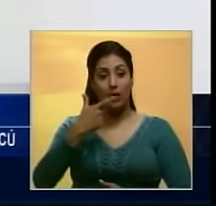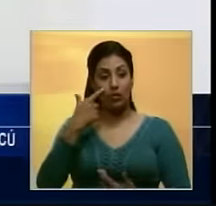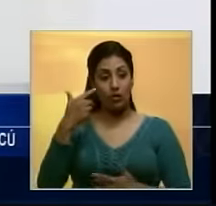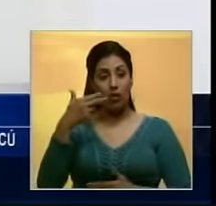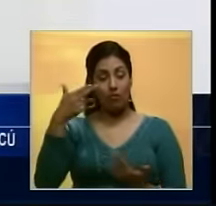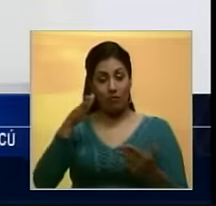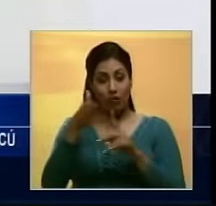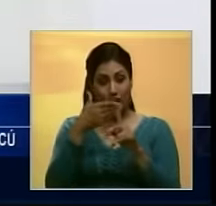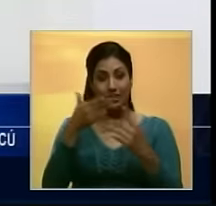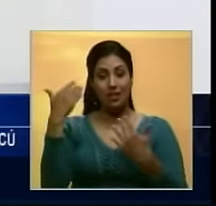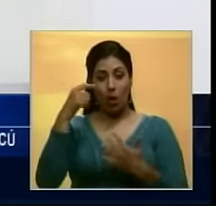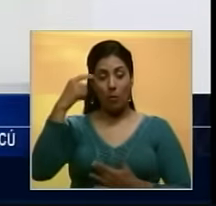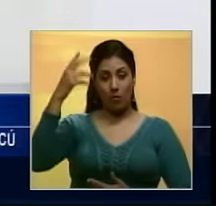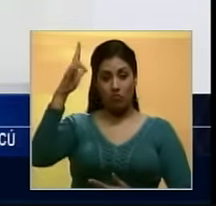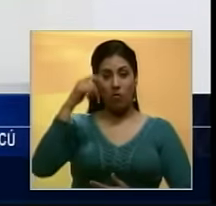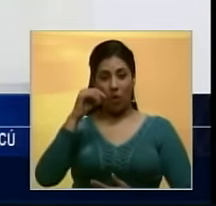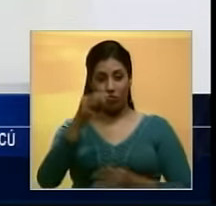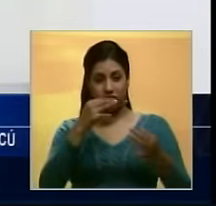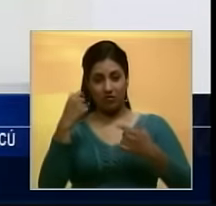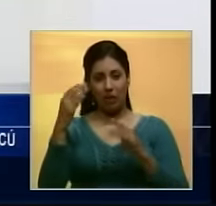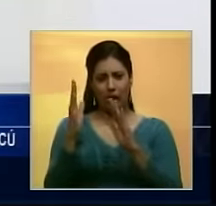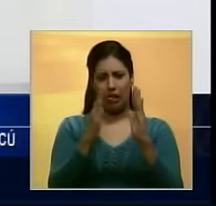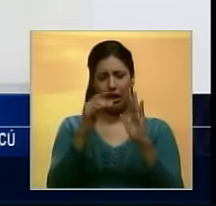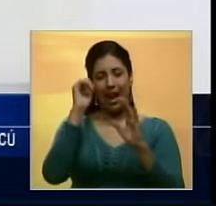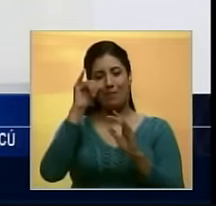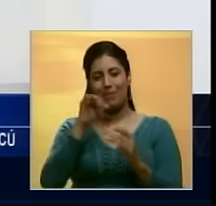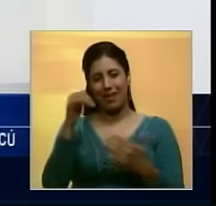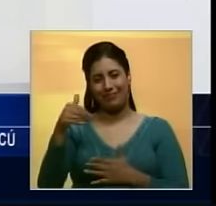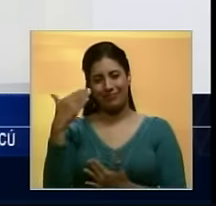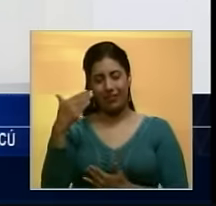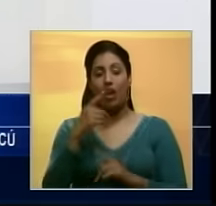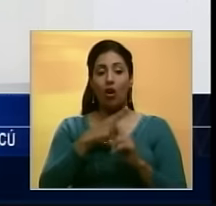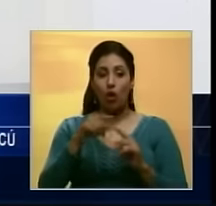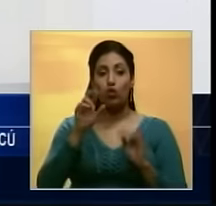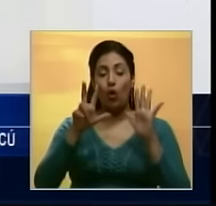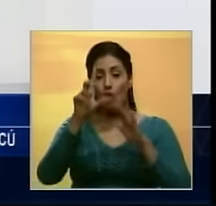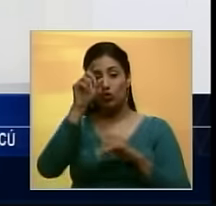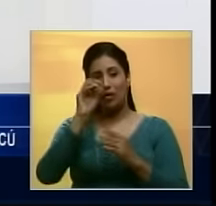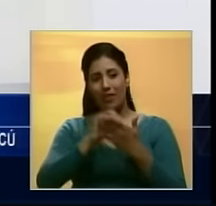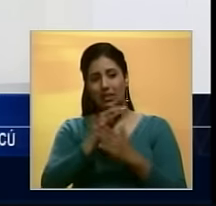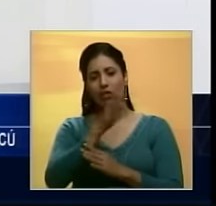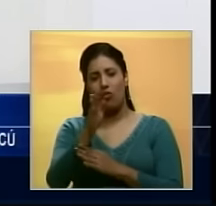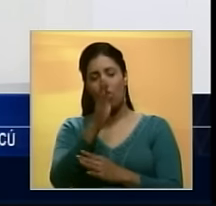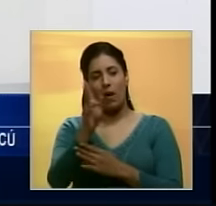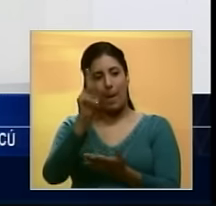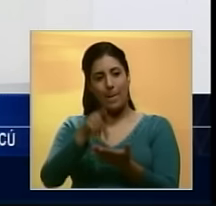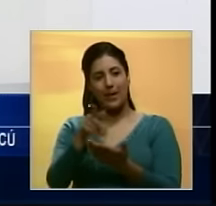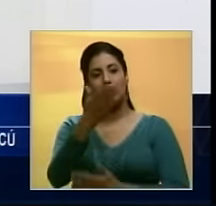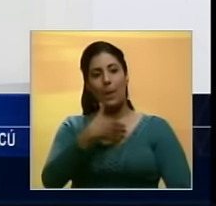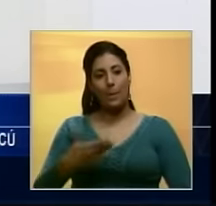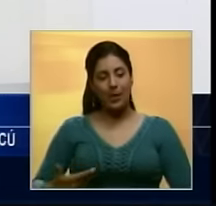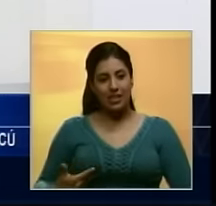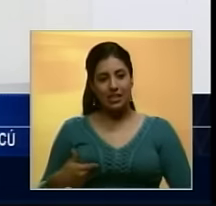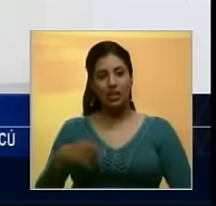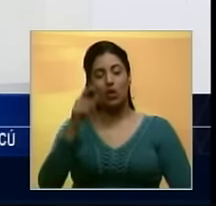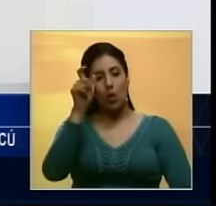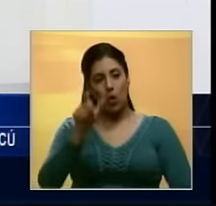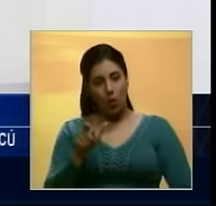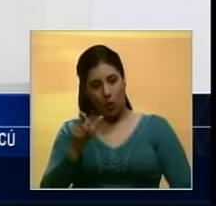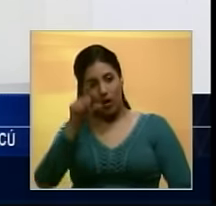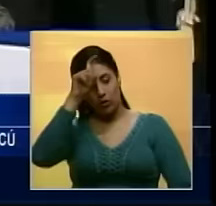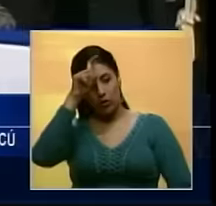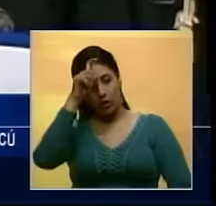su agresor, Meflut Mert Altinta, había estado de servicio en ocho actos en los que participó el presidente Recep Tayyip